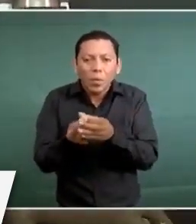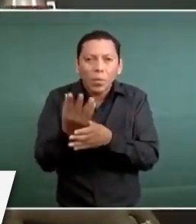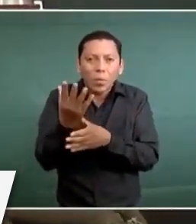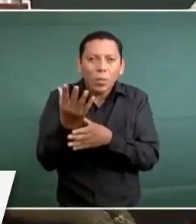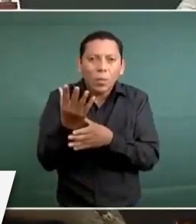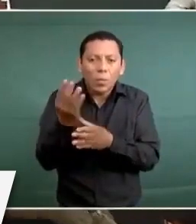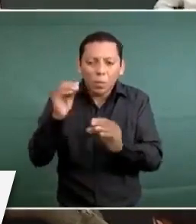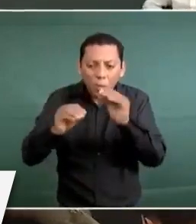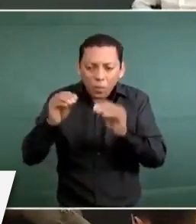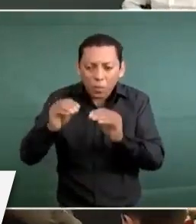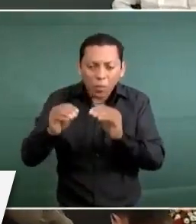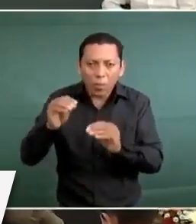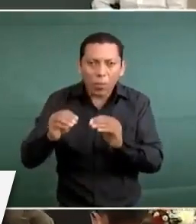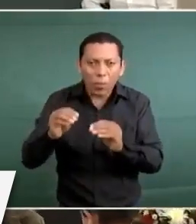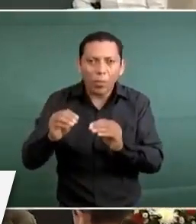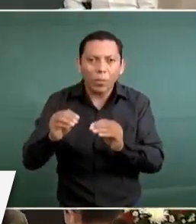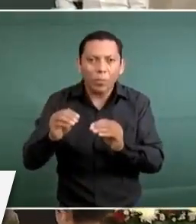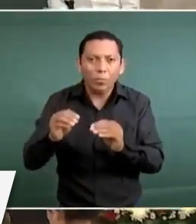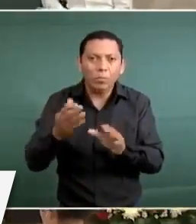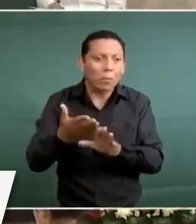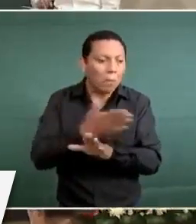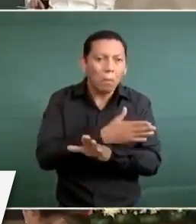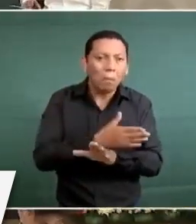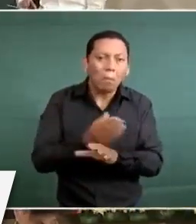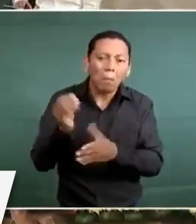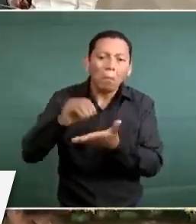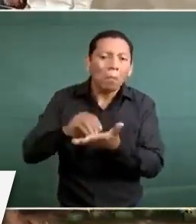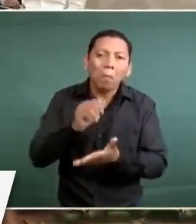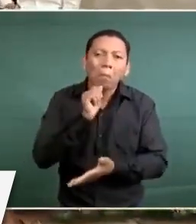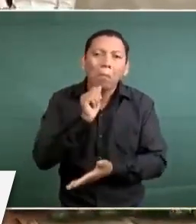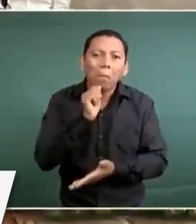esto lo quería informar. Bueno.